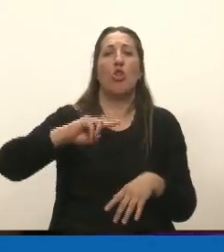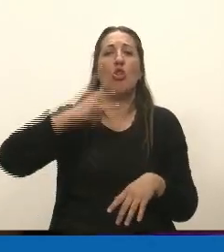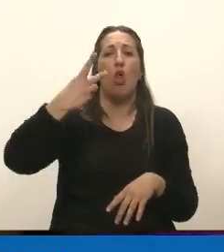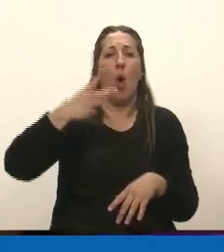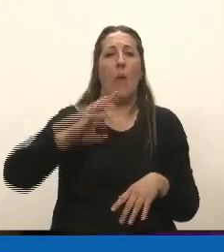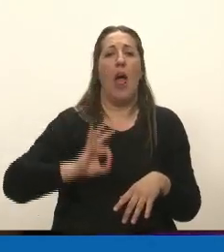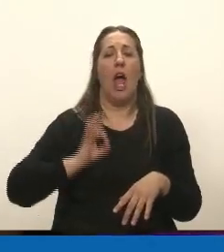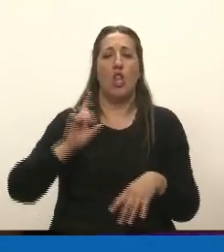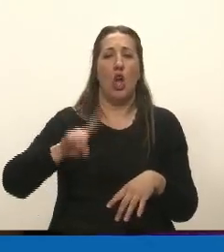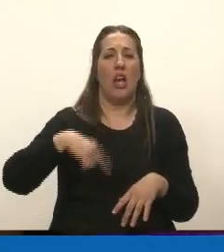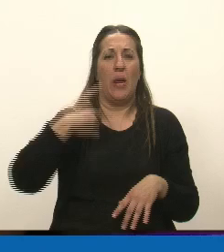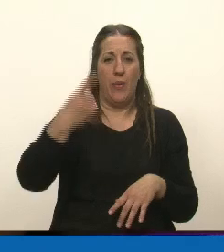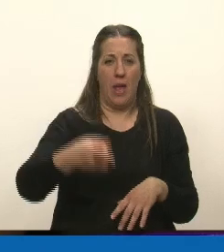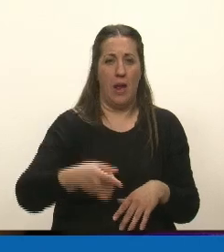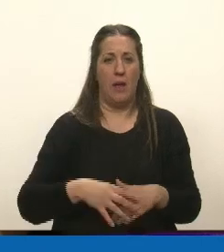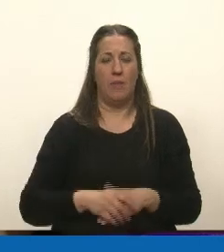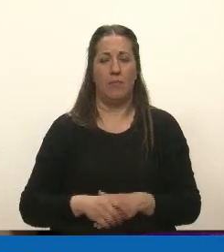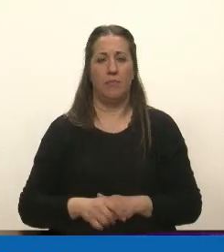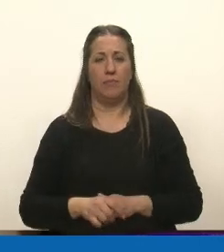que viene.